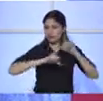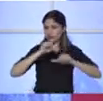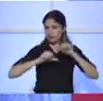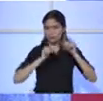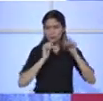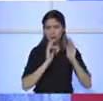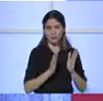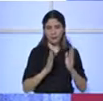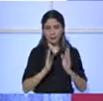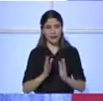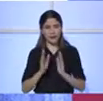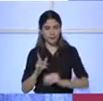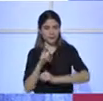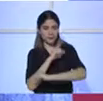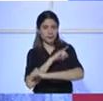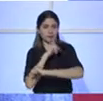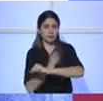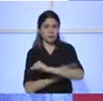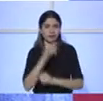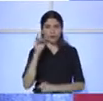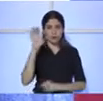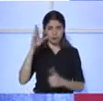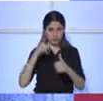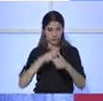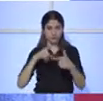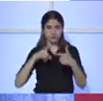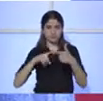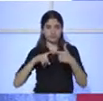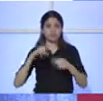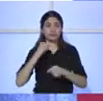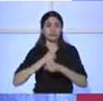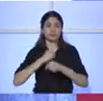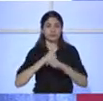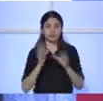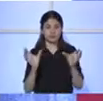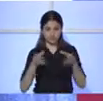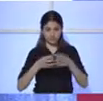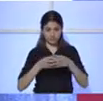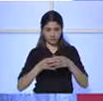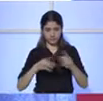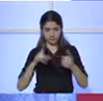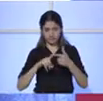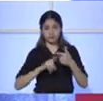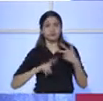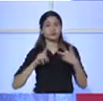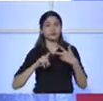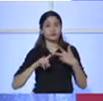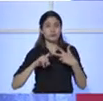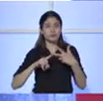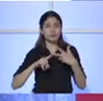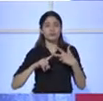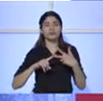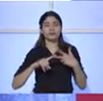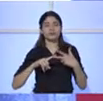fortalecimiento institucional, trabajo en equipo sobre todo. Yo tengo un equipo, como te comenté al comienzo, ya se